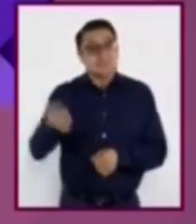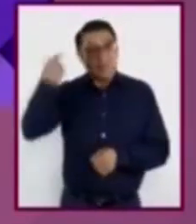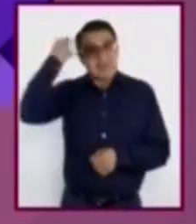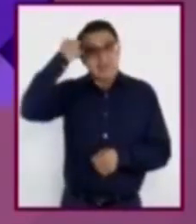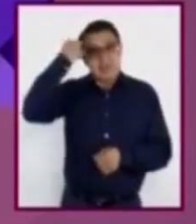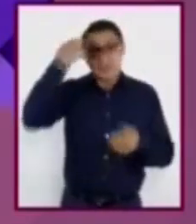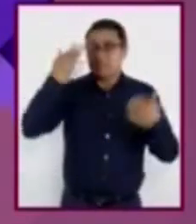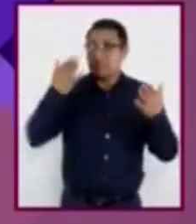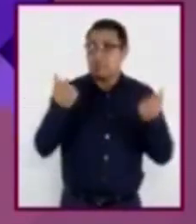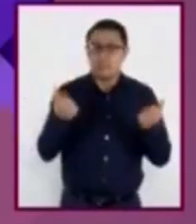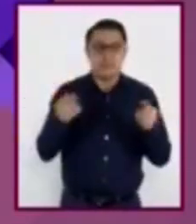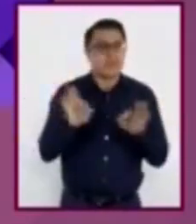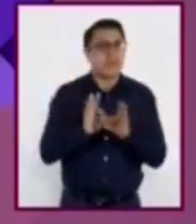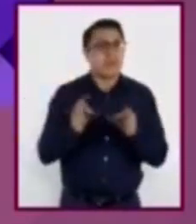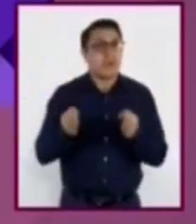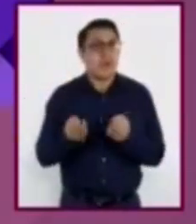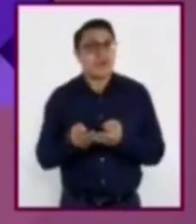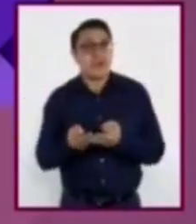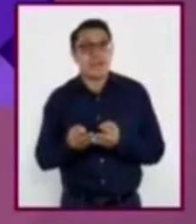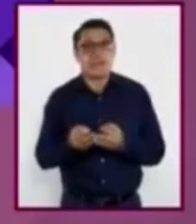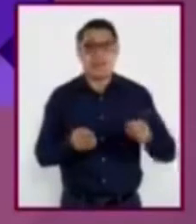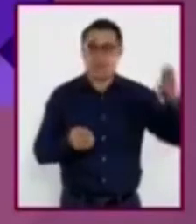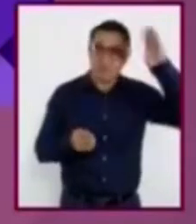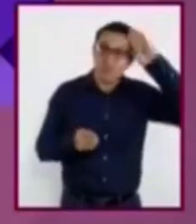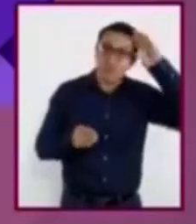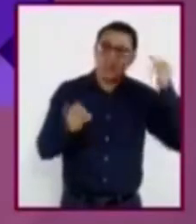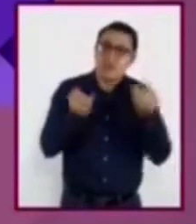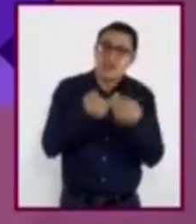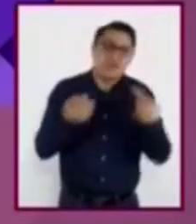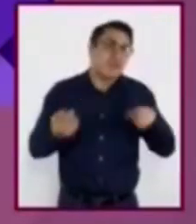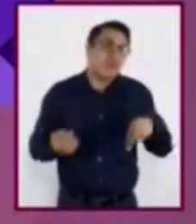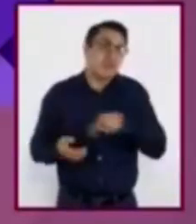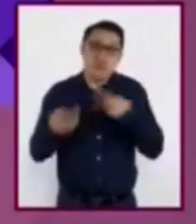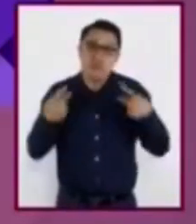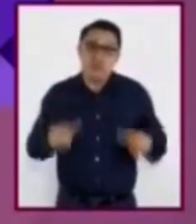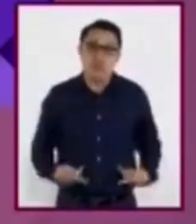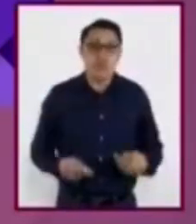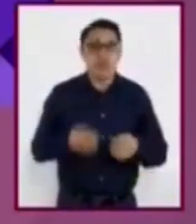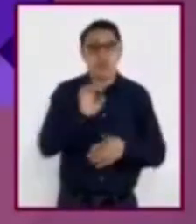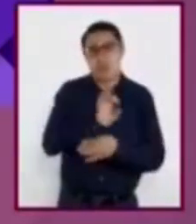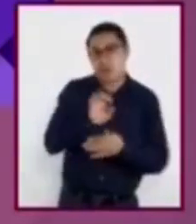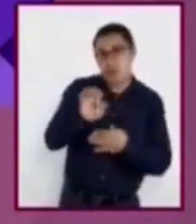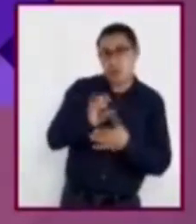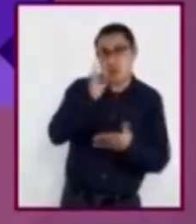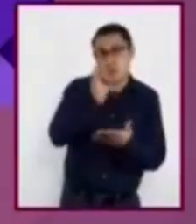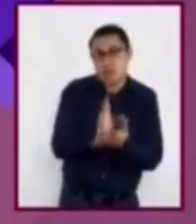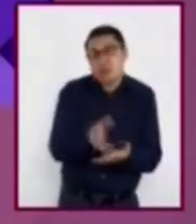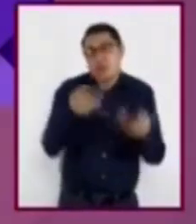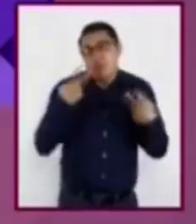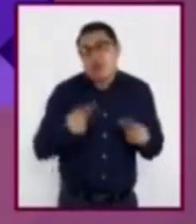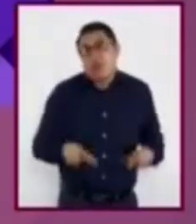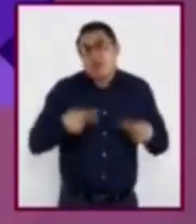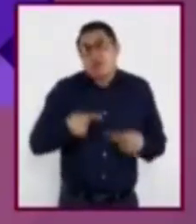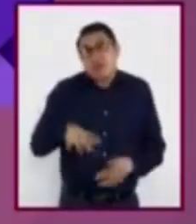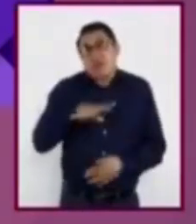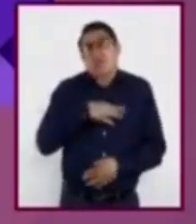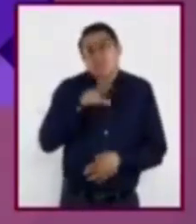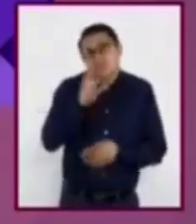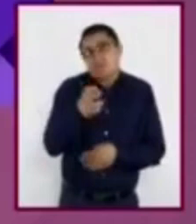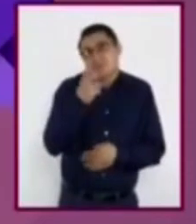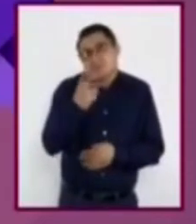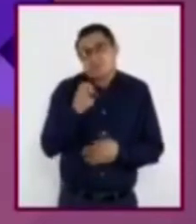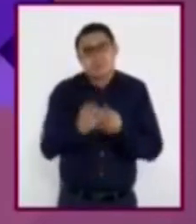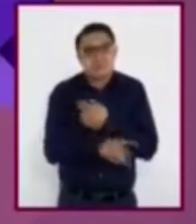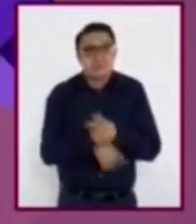la forma de pensamiento que nosotros. Así que solo los humanos tenemos ese privilegio.